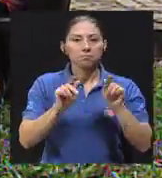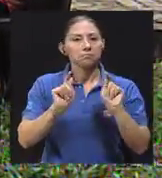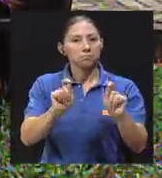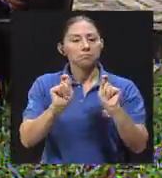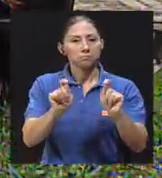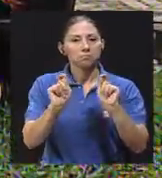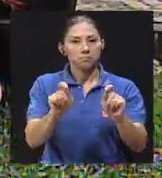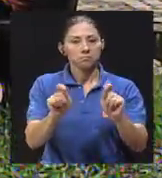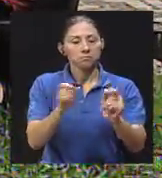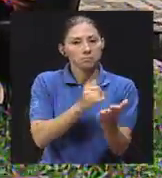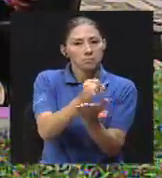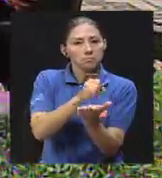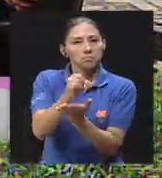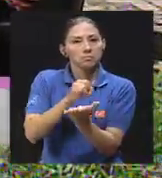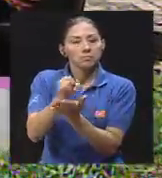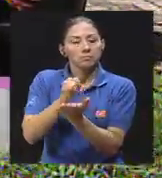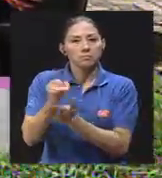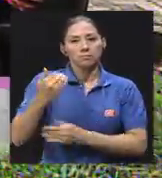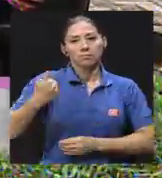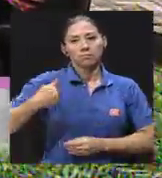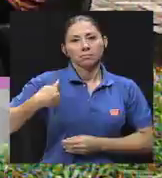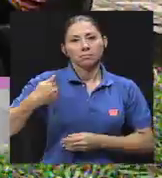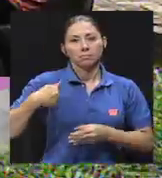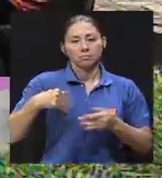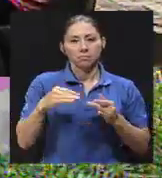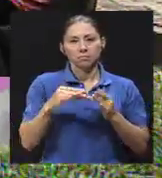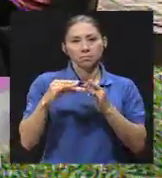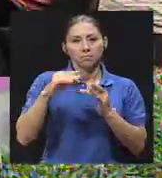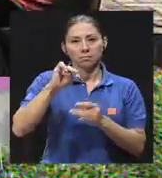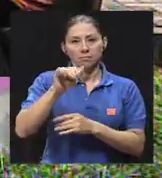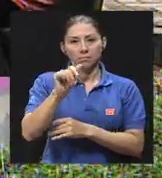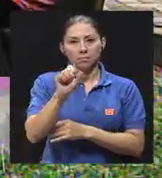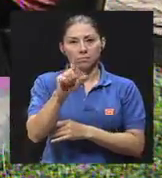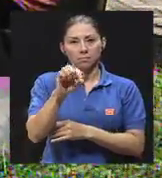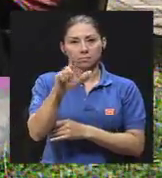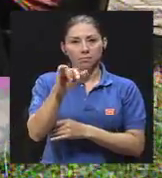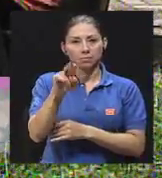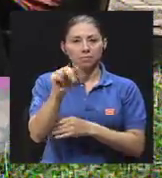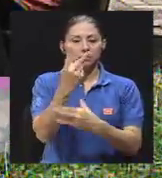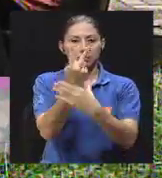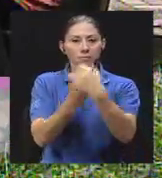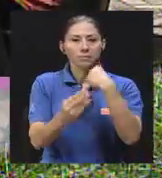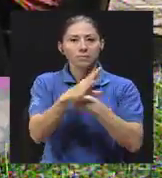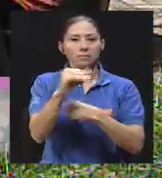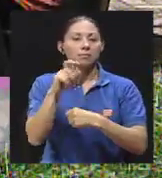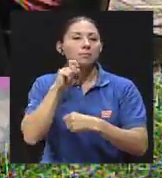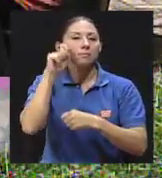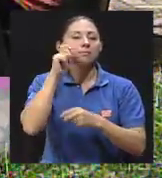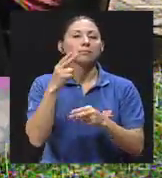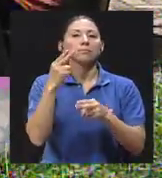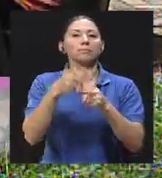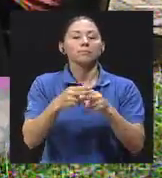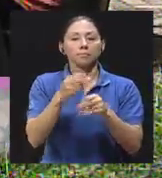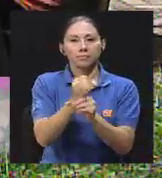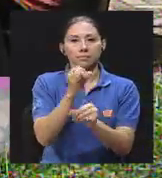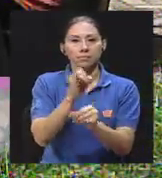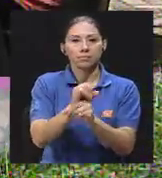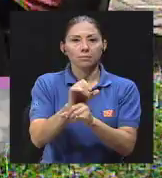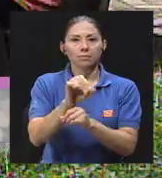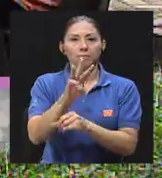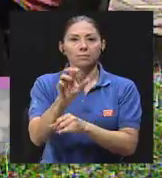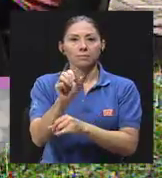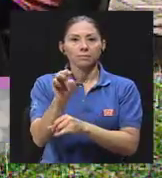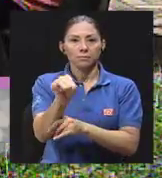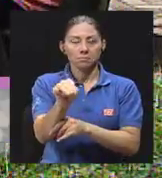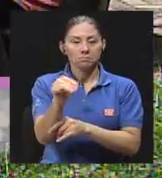y también la Investigación de la Masculinidad, Pareja y Sexualidad, conocido como el Instituto UEM. Y para introducir este tema,